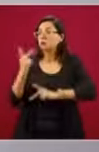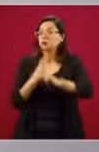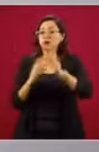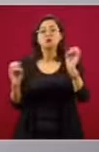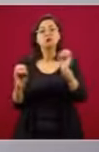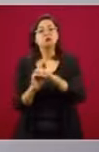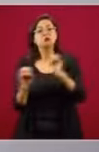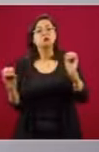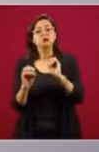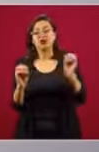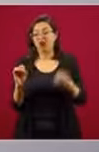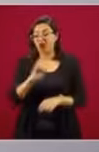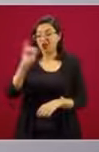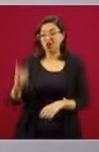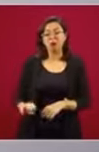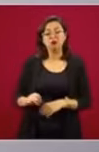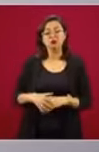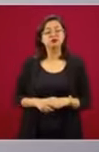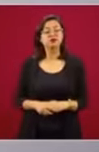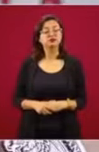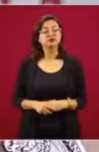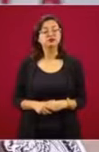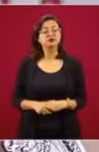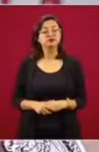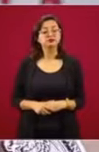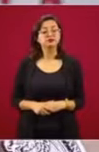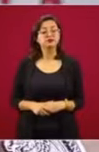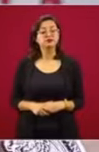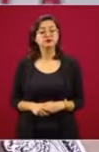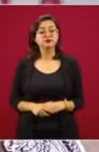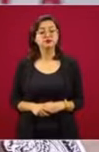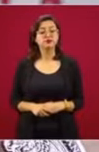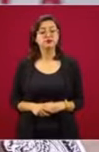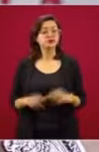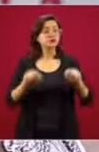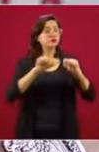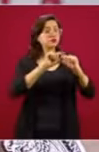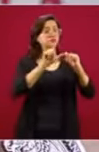ahora sí que es para